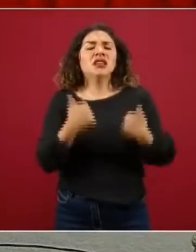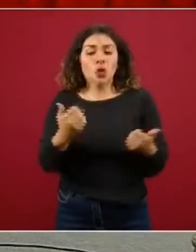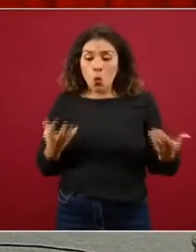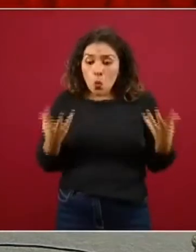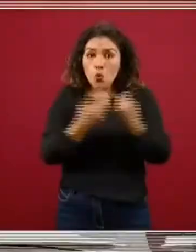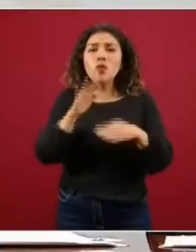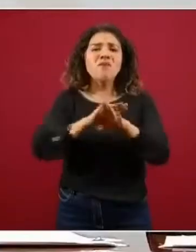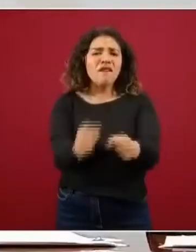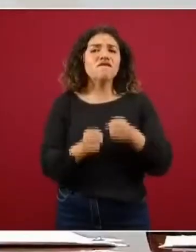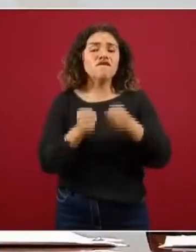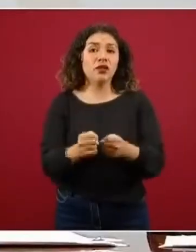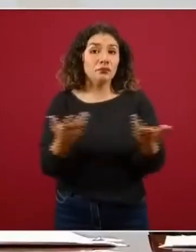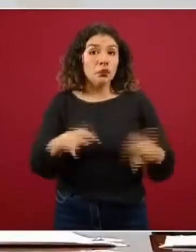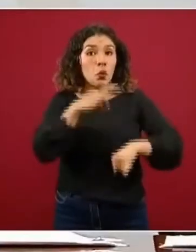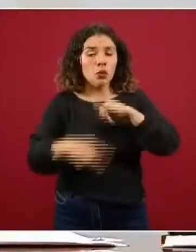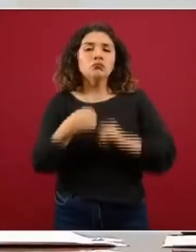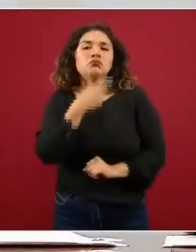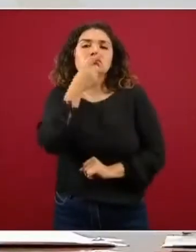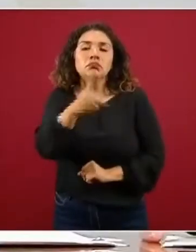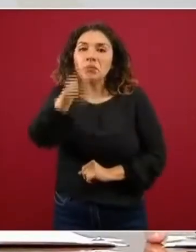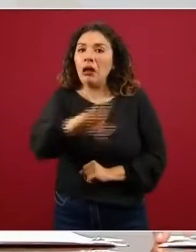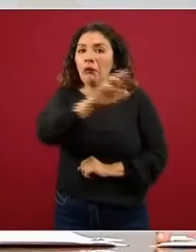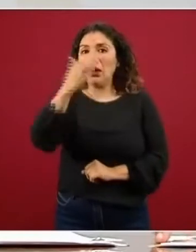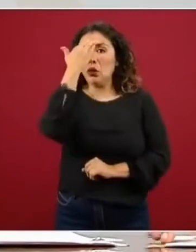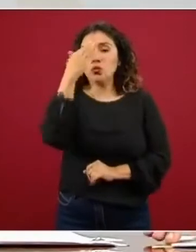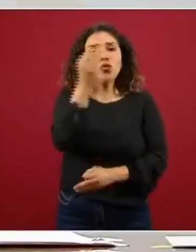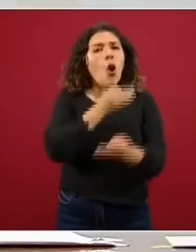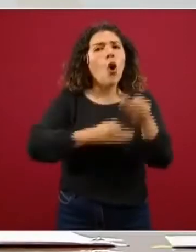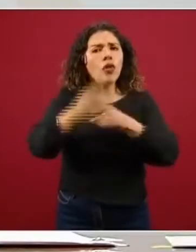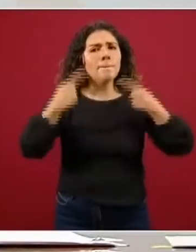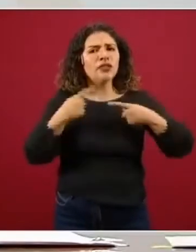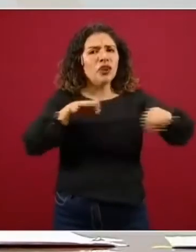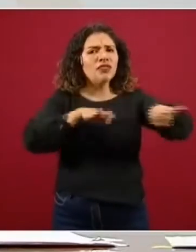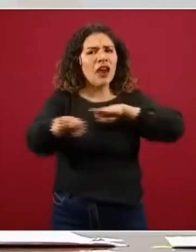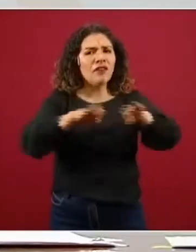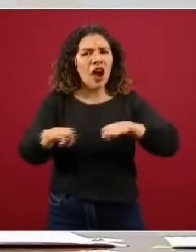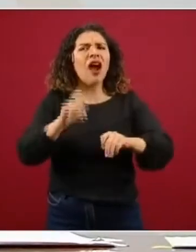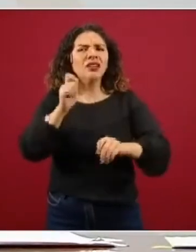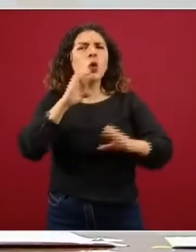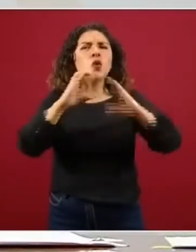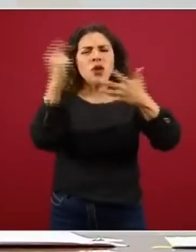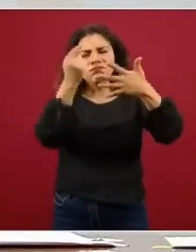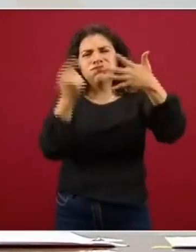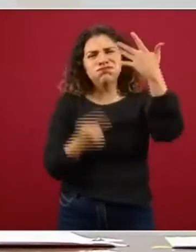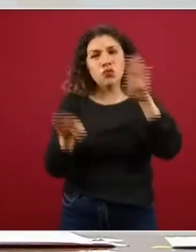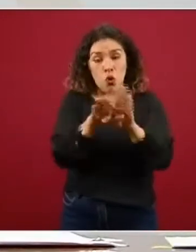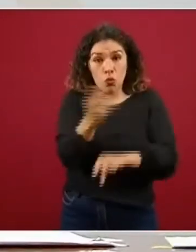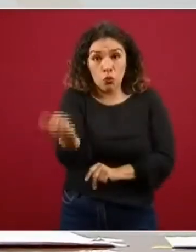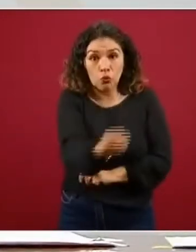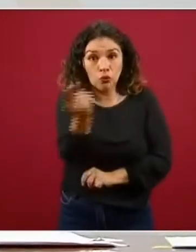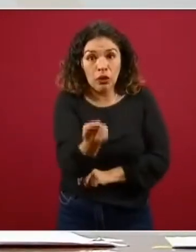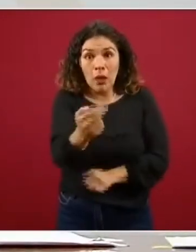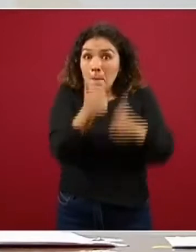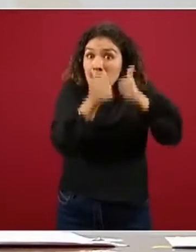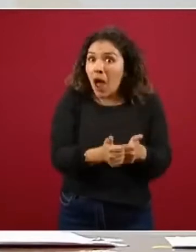más fuertes. finalmente quiero hacer un reconocimiento a todos los trabajadores de los medios de comunicación que como ustedes no